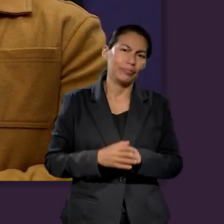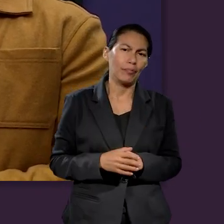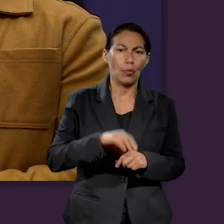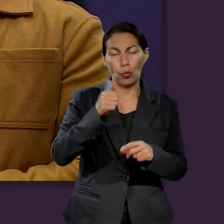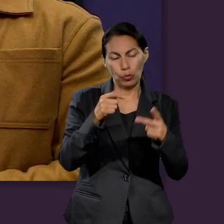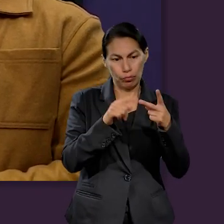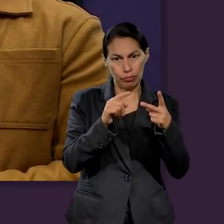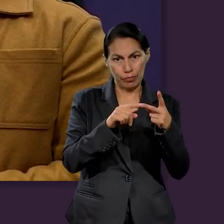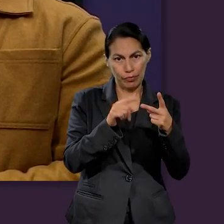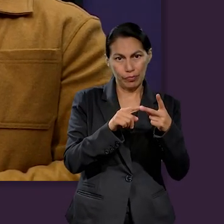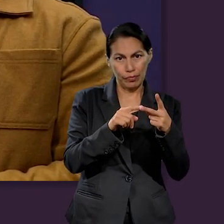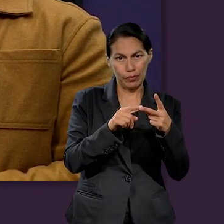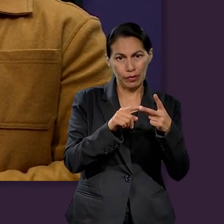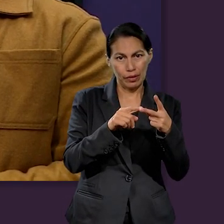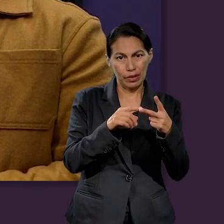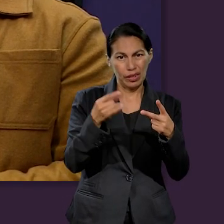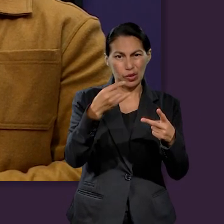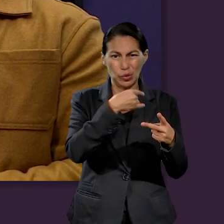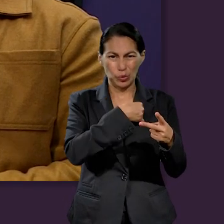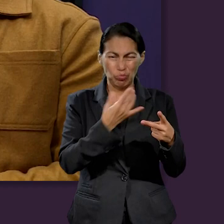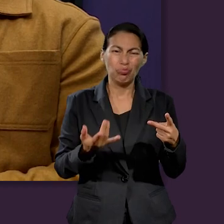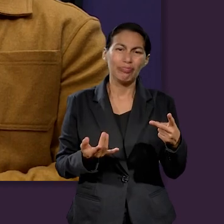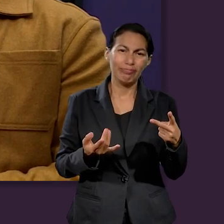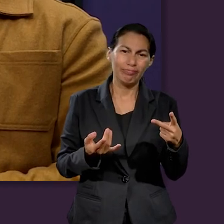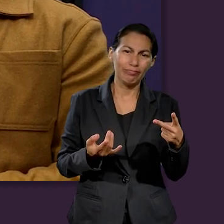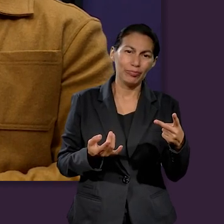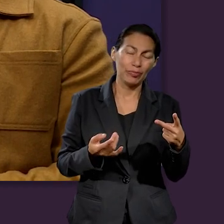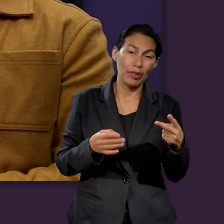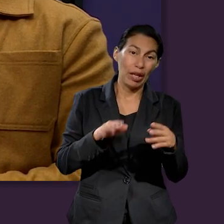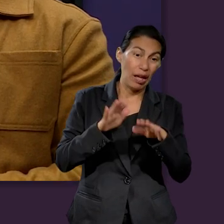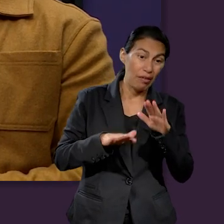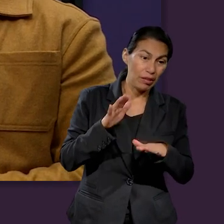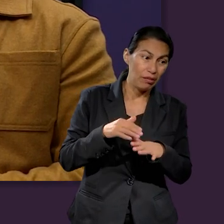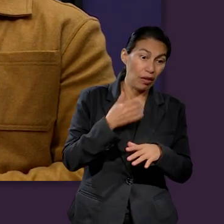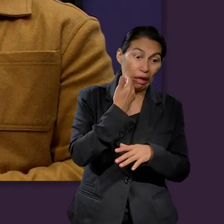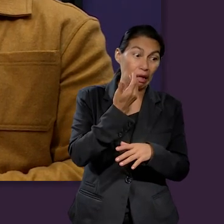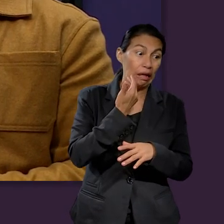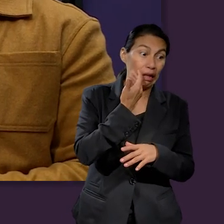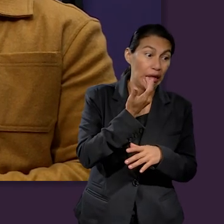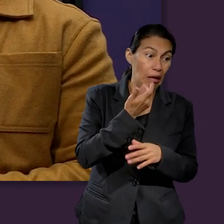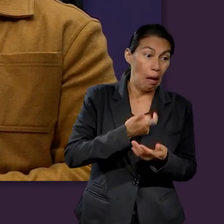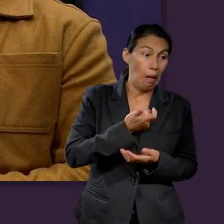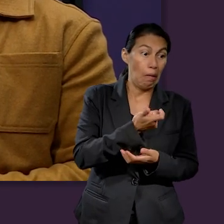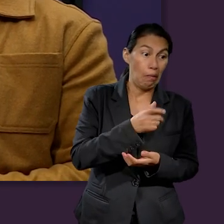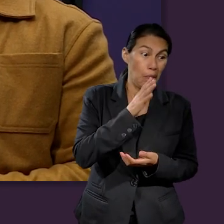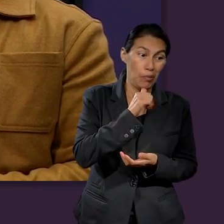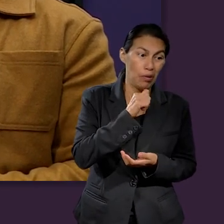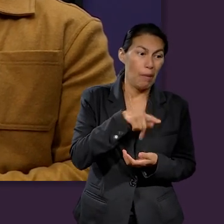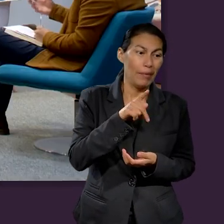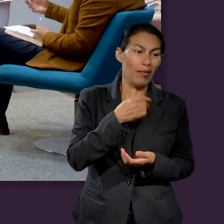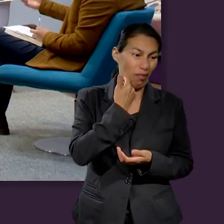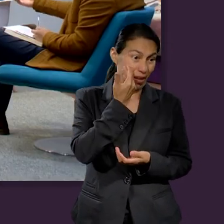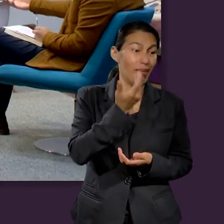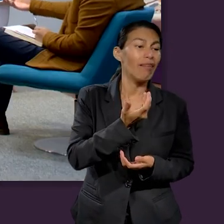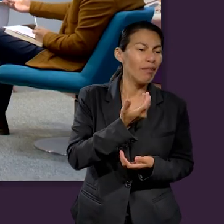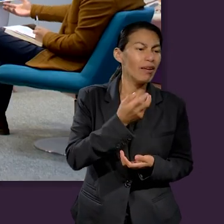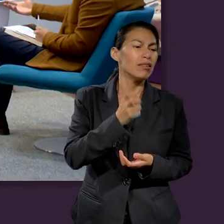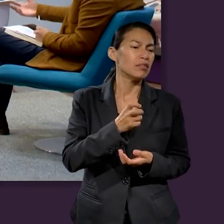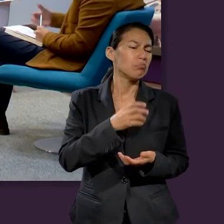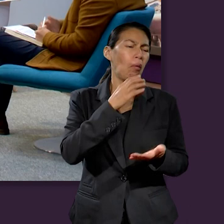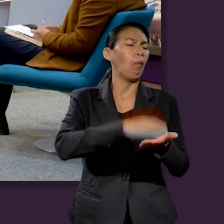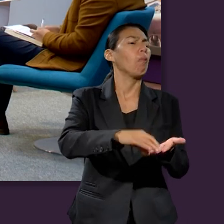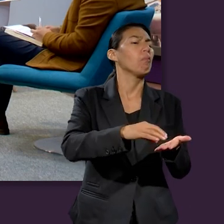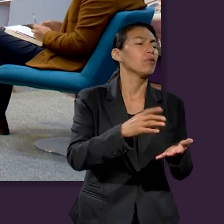igual manera, la segunda es la codicia, el egoísmo, el cual nosotros a veces deseamos tener algo que a veces ni podemos